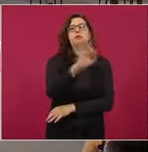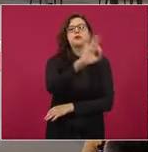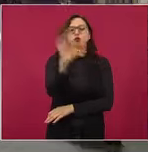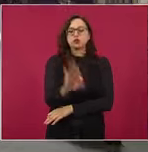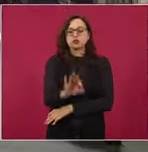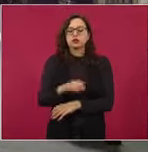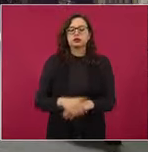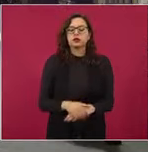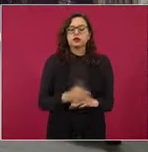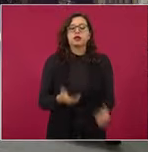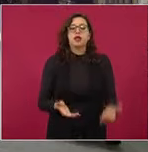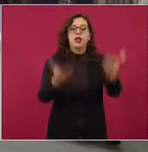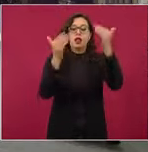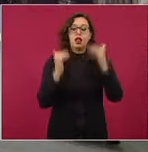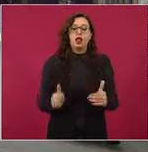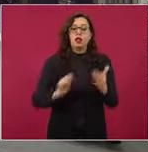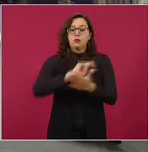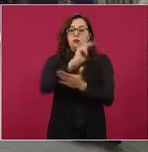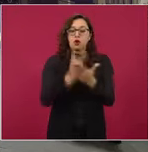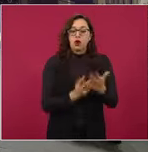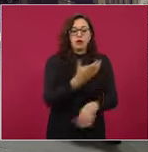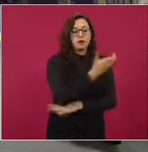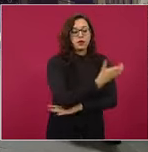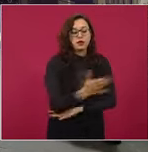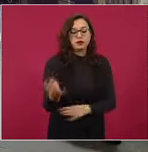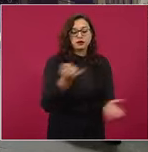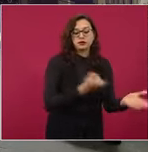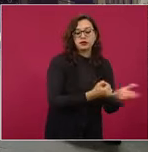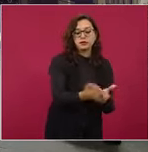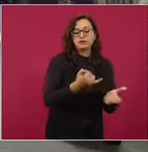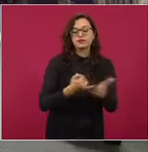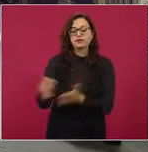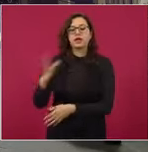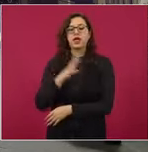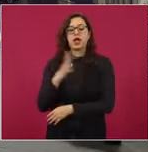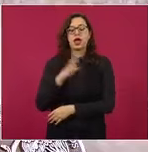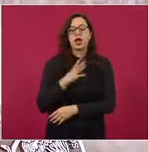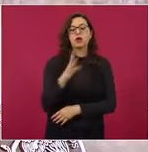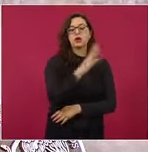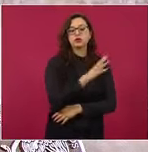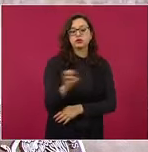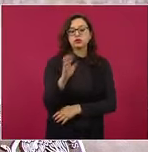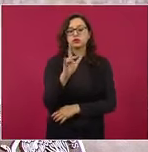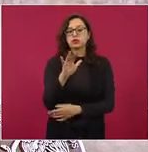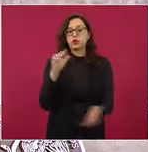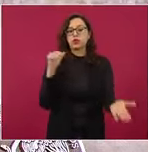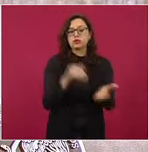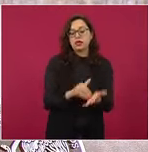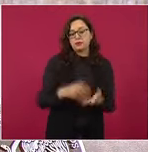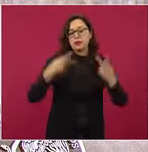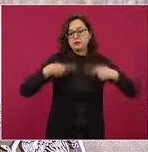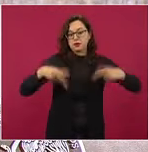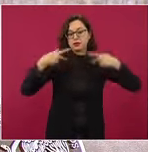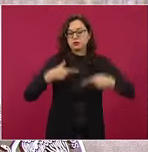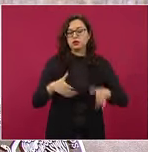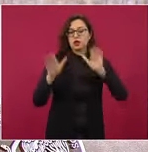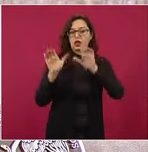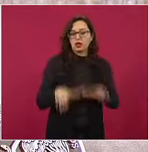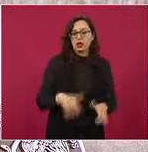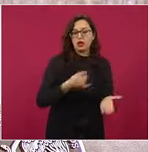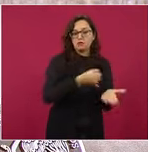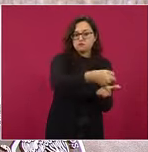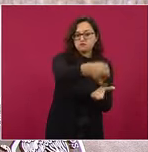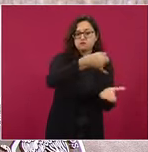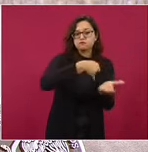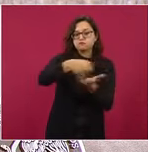programa Sembrando Vida, son 450 mil 100 sembradores y sembradoras, que su pago va